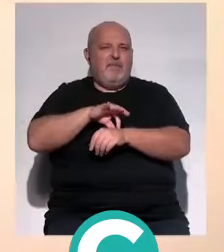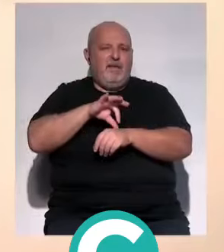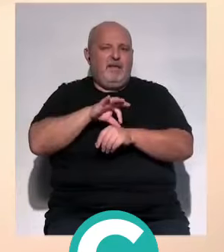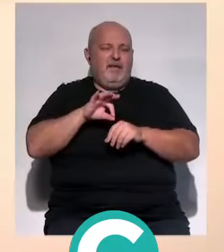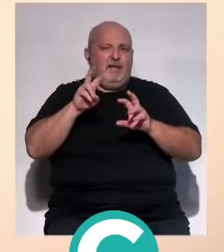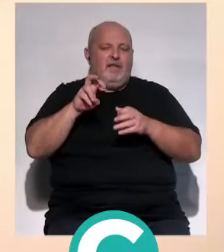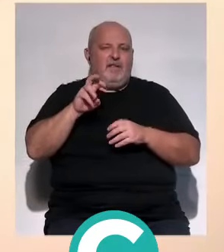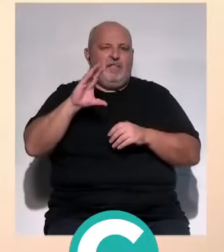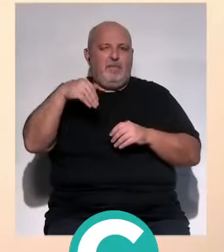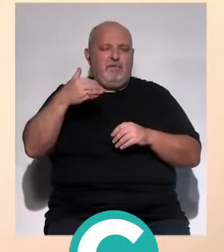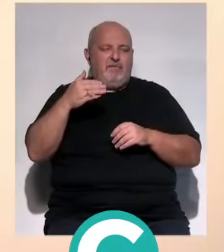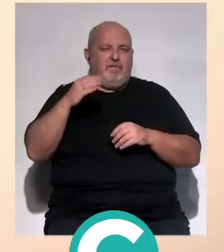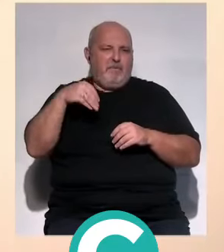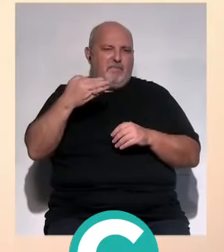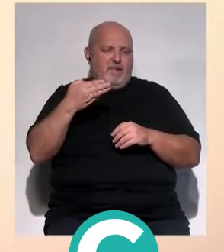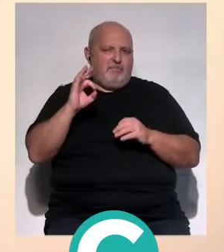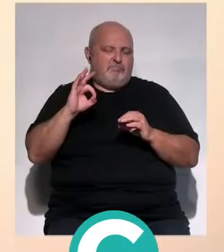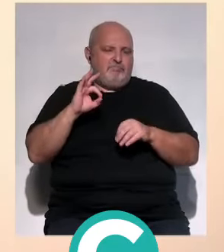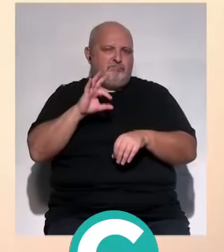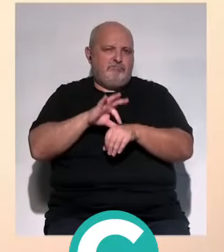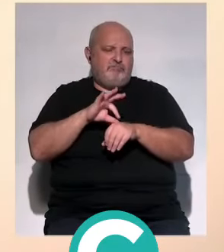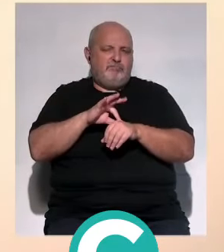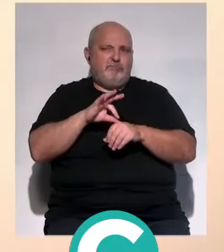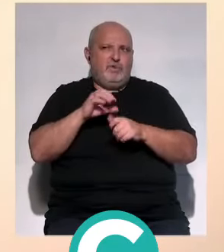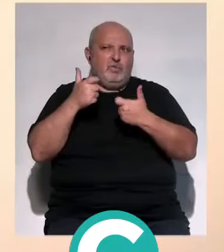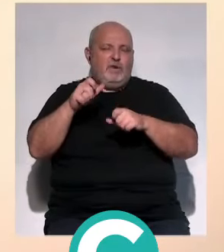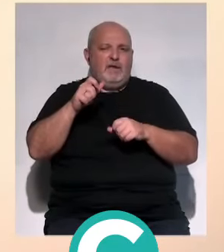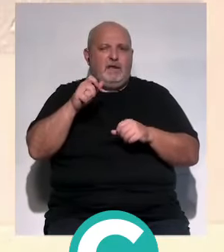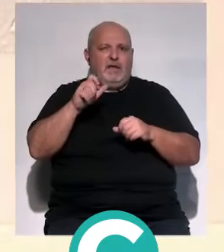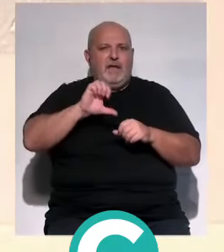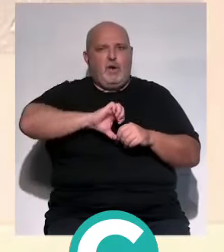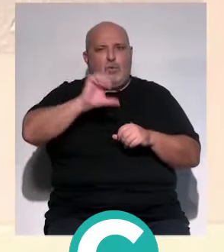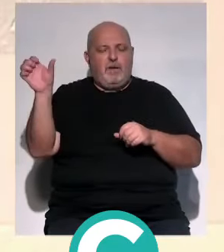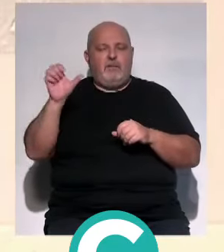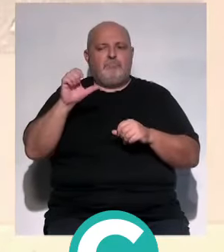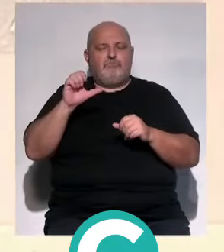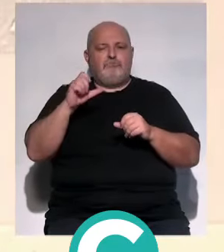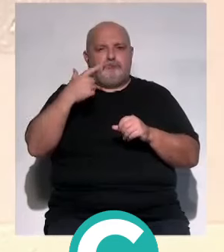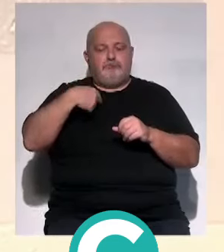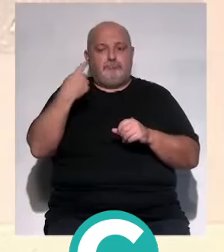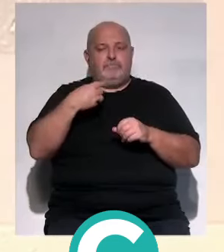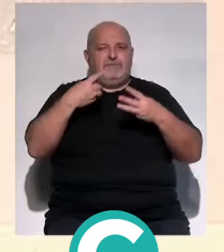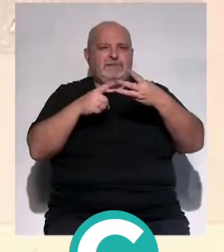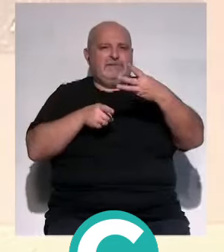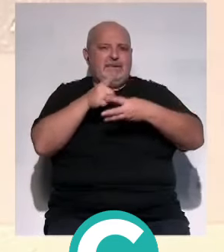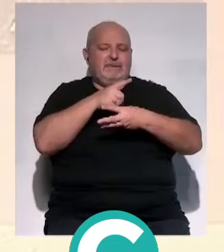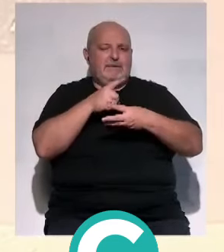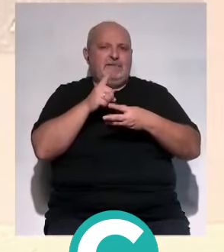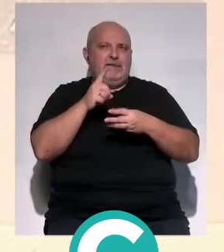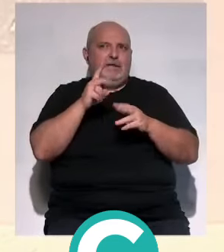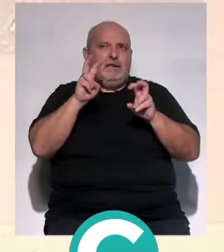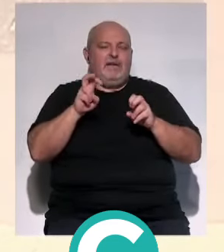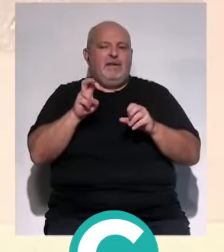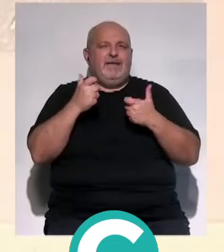de CMBD, un tipo de factor, y hemos sido finalistas, hemos estado entre los tres primeros en